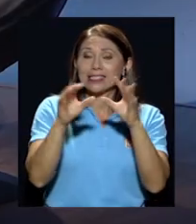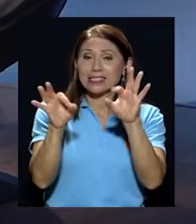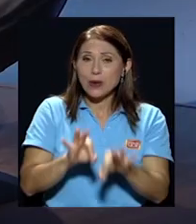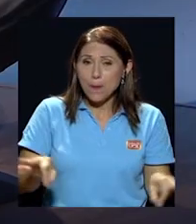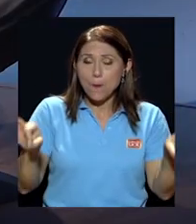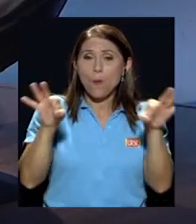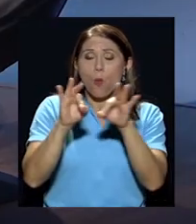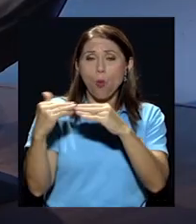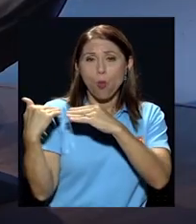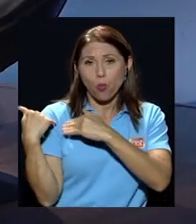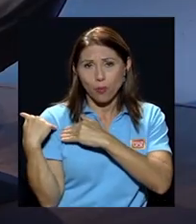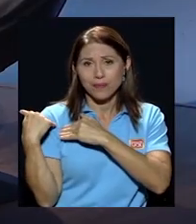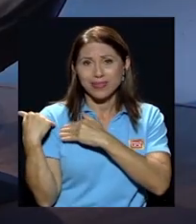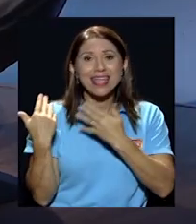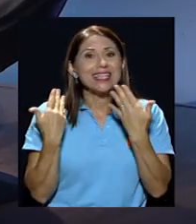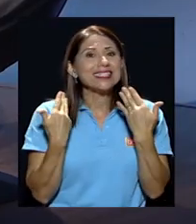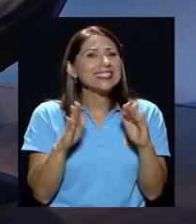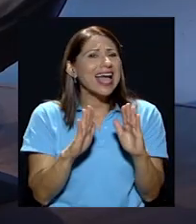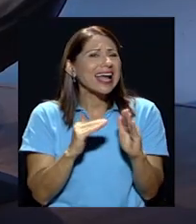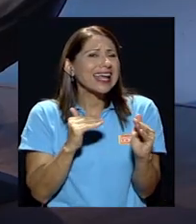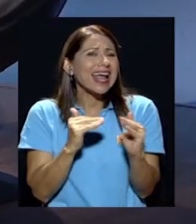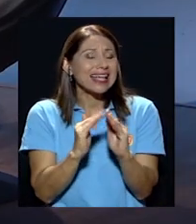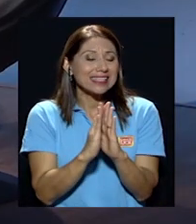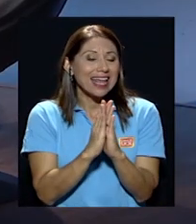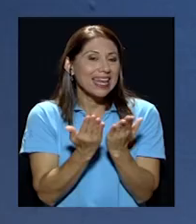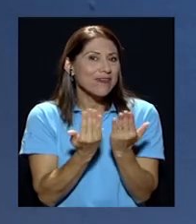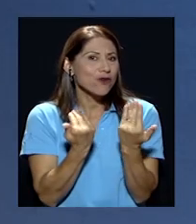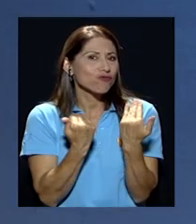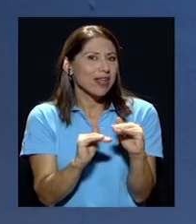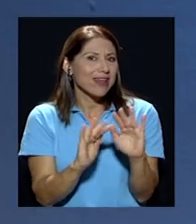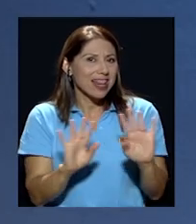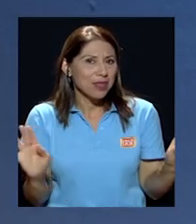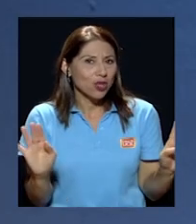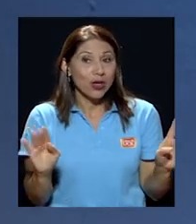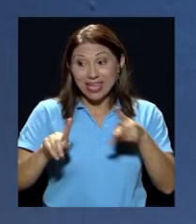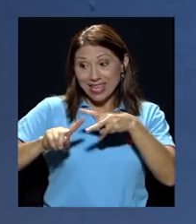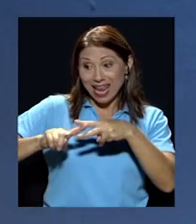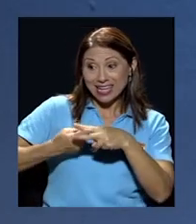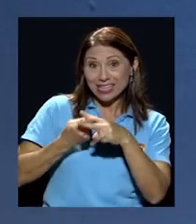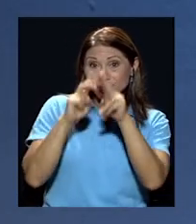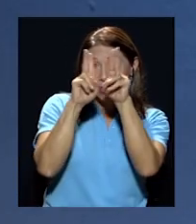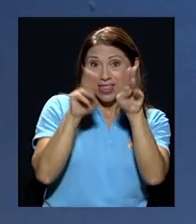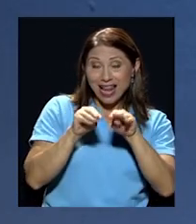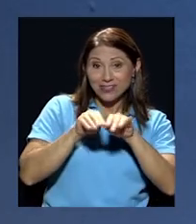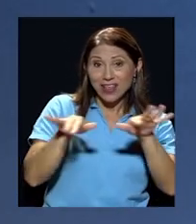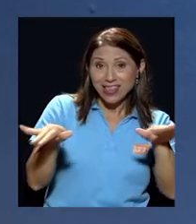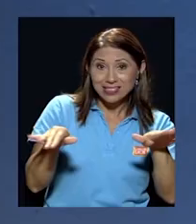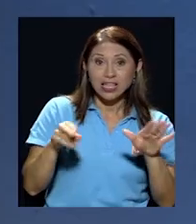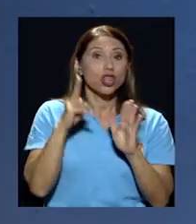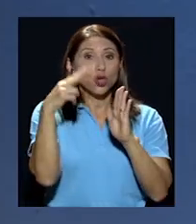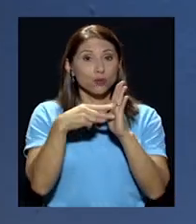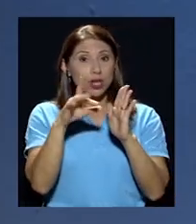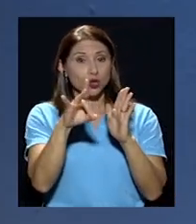ya es el libro casi que llega al límite y al inicio de las redes y al inicio de las redes 2008-2009 exactamente